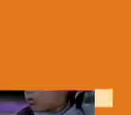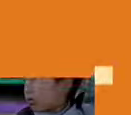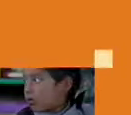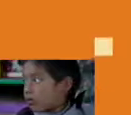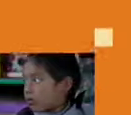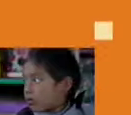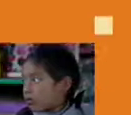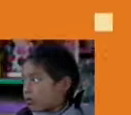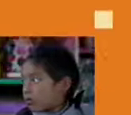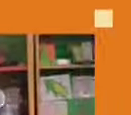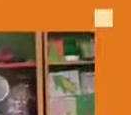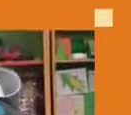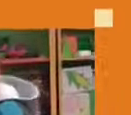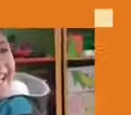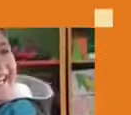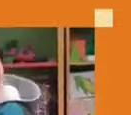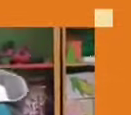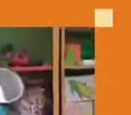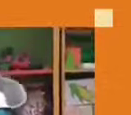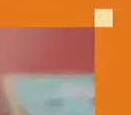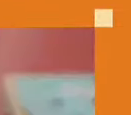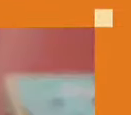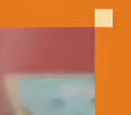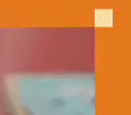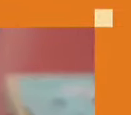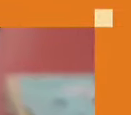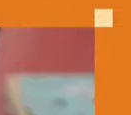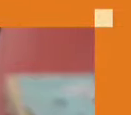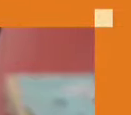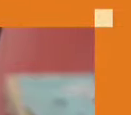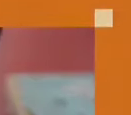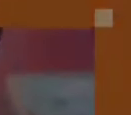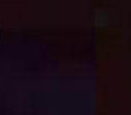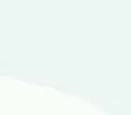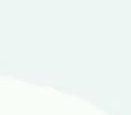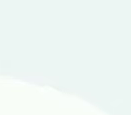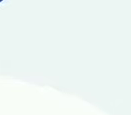Estamos viendo Aprendo en Casa. Secundaria.